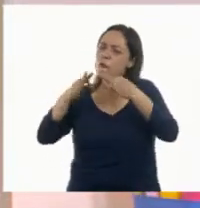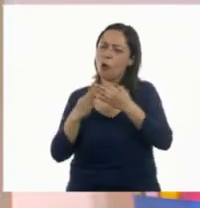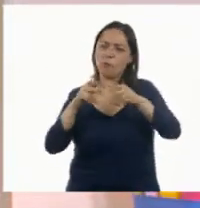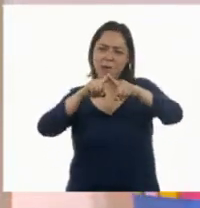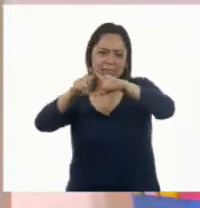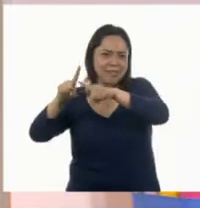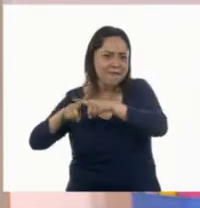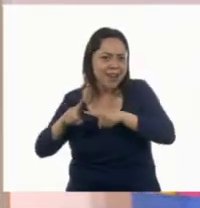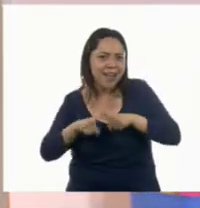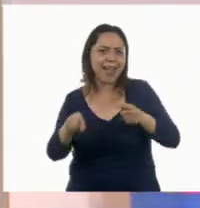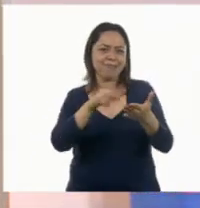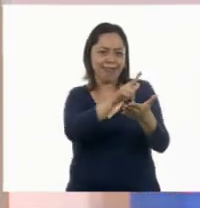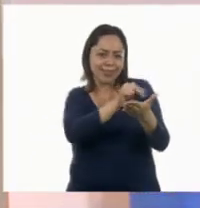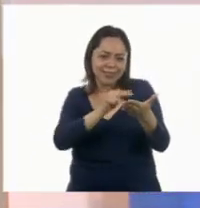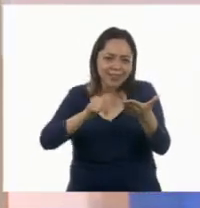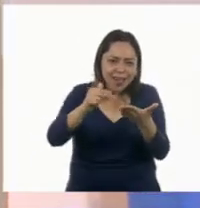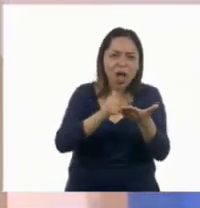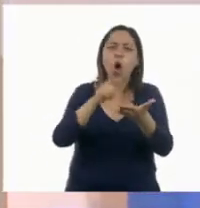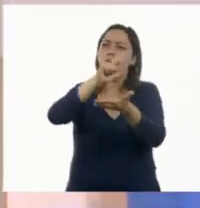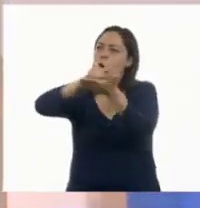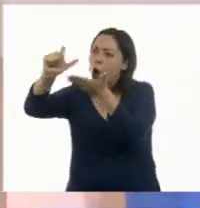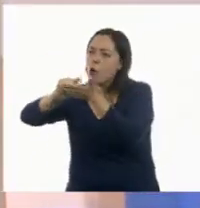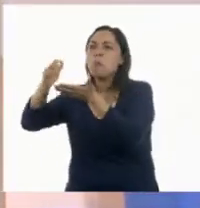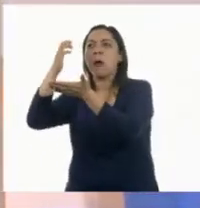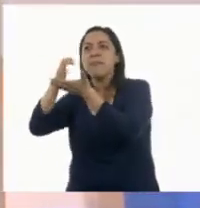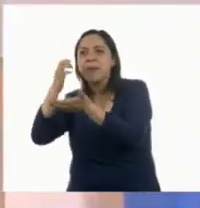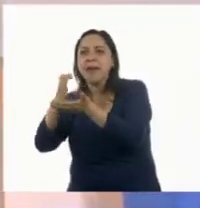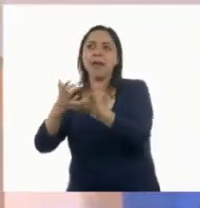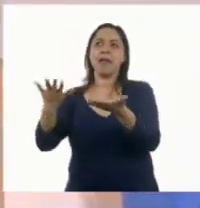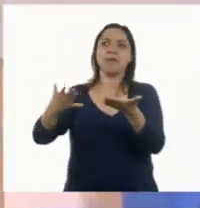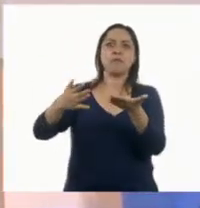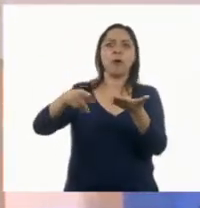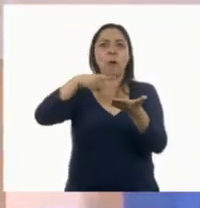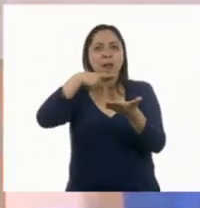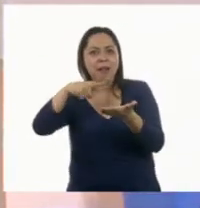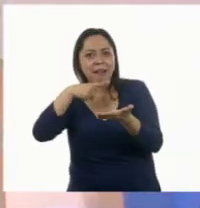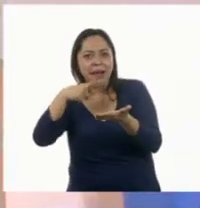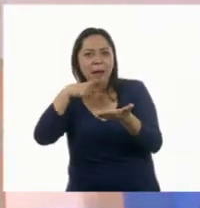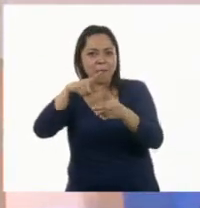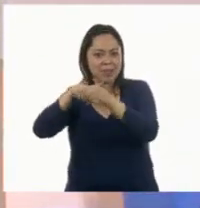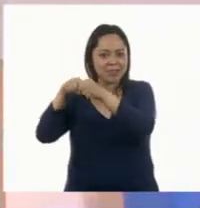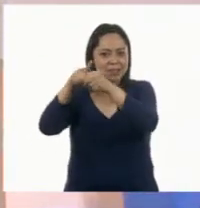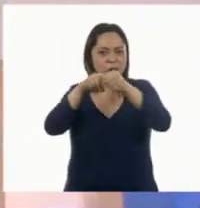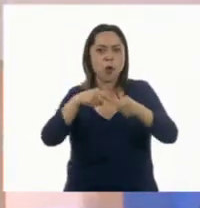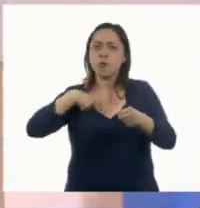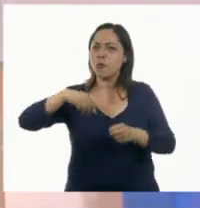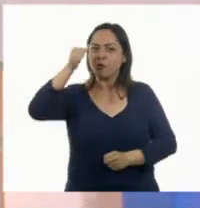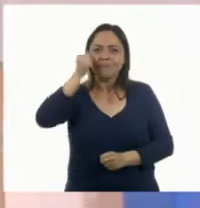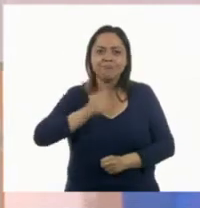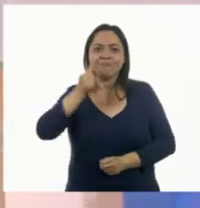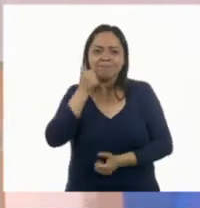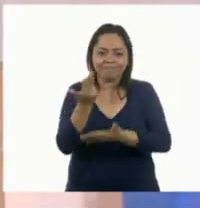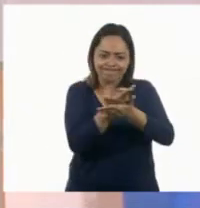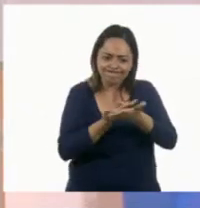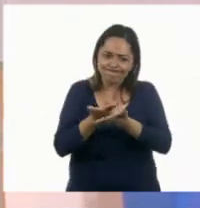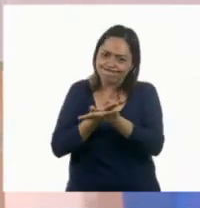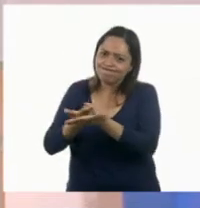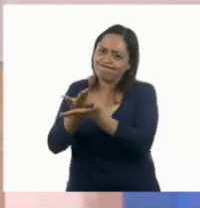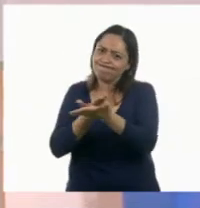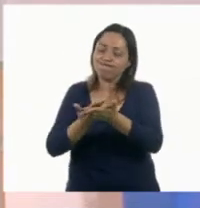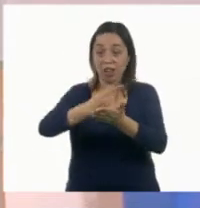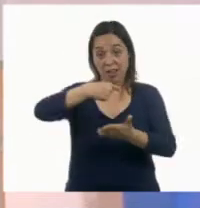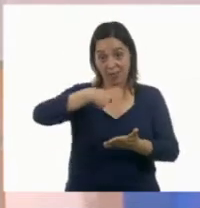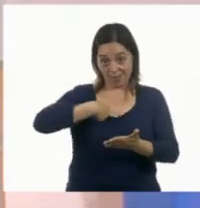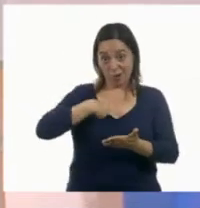me compraban cuadernos o lápices y yo dibujaba todo el tiempo, todo el tiempo. Entonces una habilidad que yo tengo